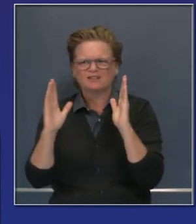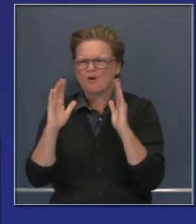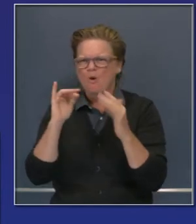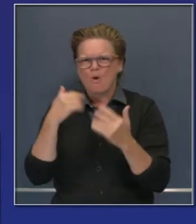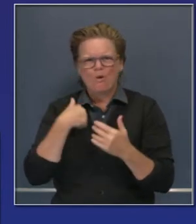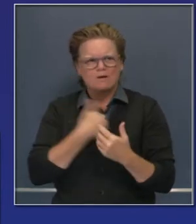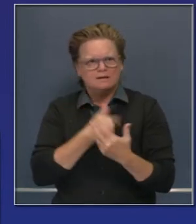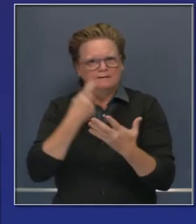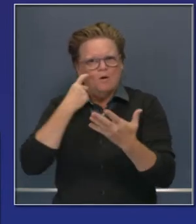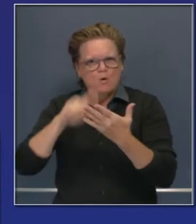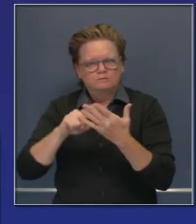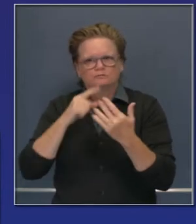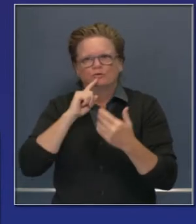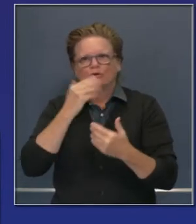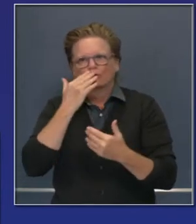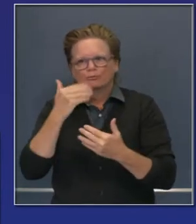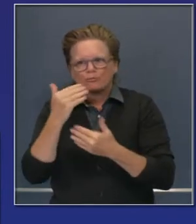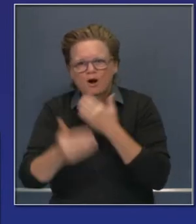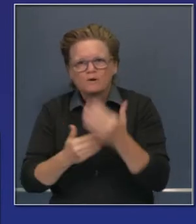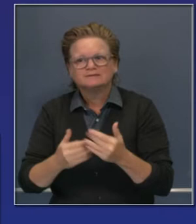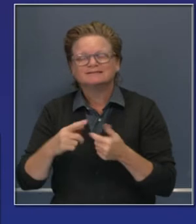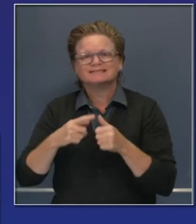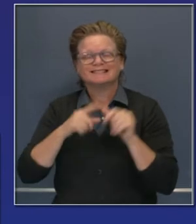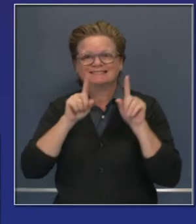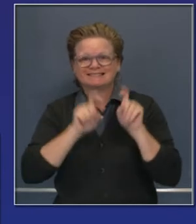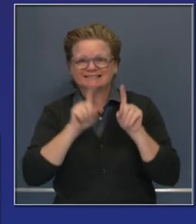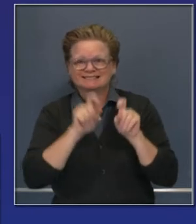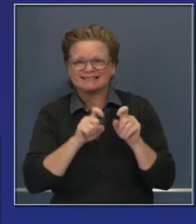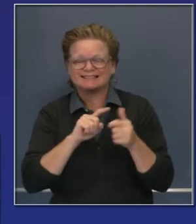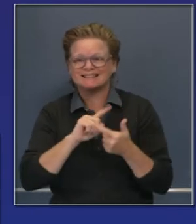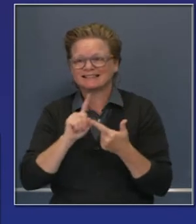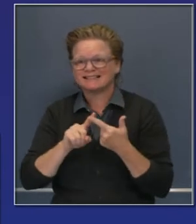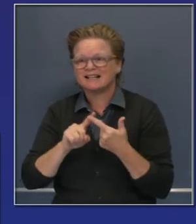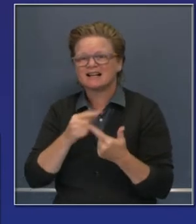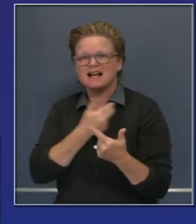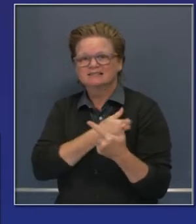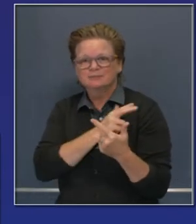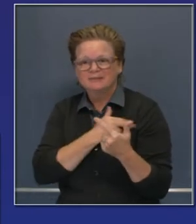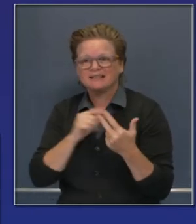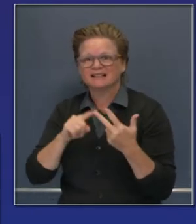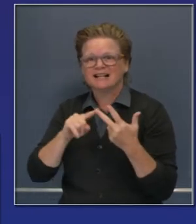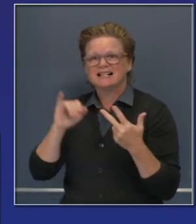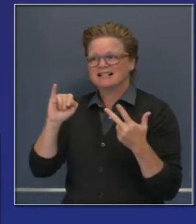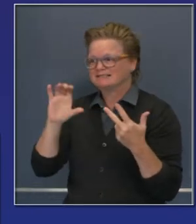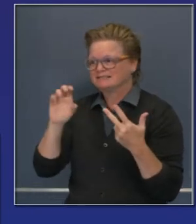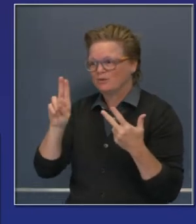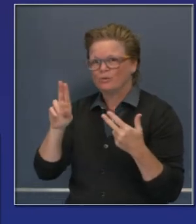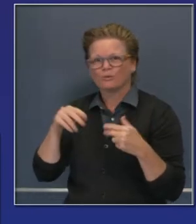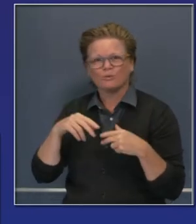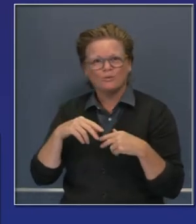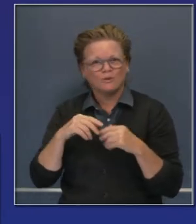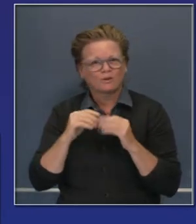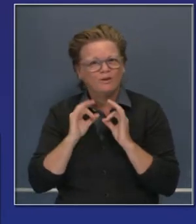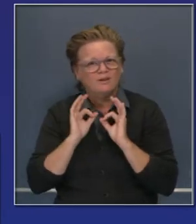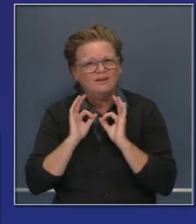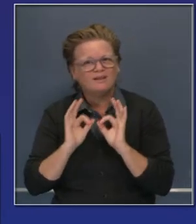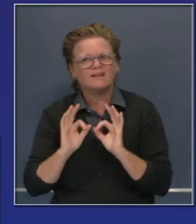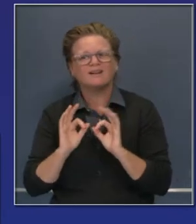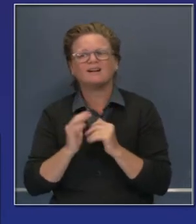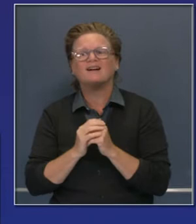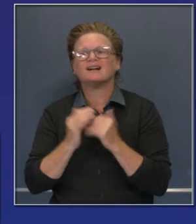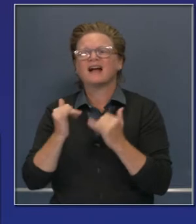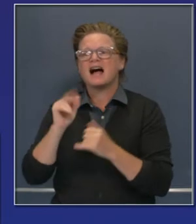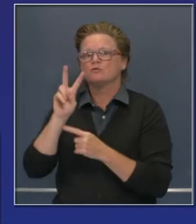progreso real en el conteo de casos, en el conteo de índices de positividad en California. Estamos a 2